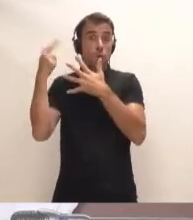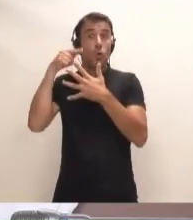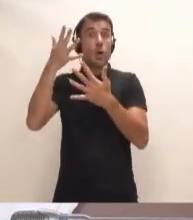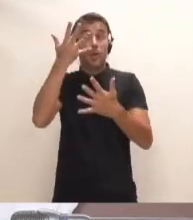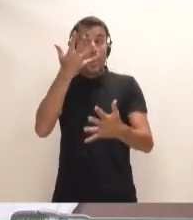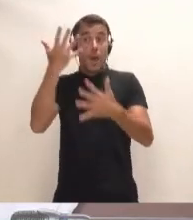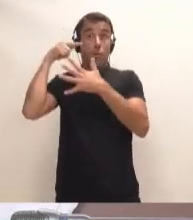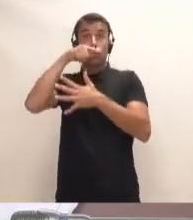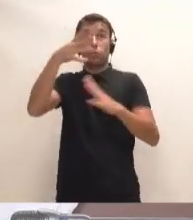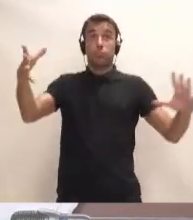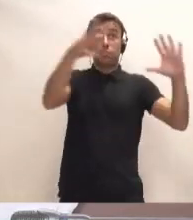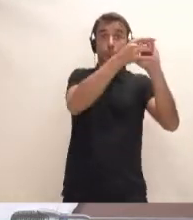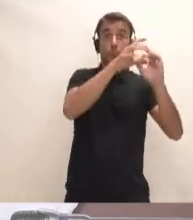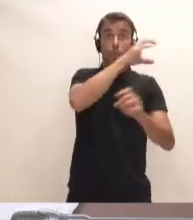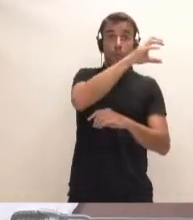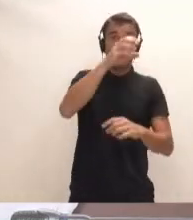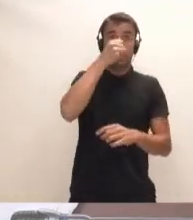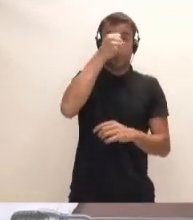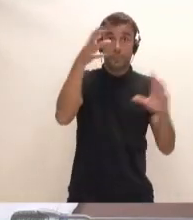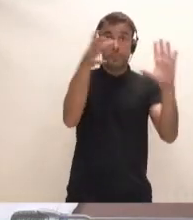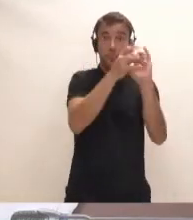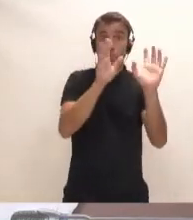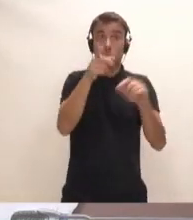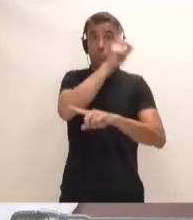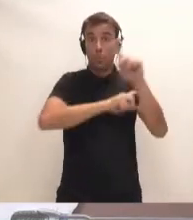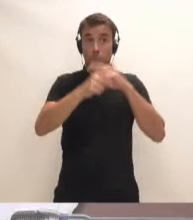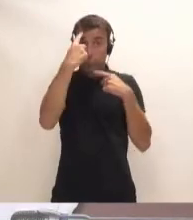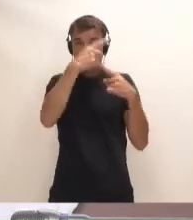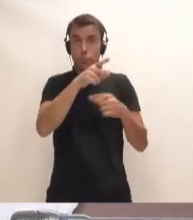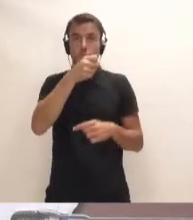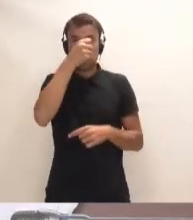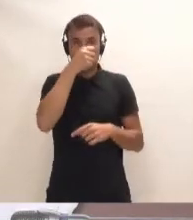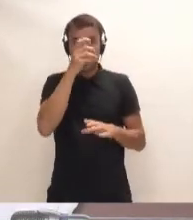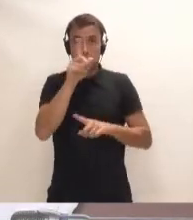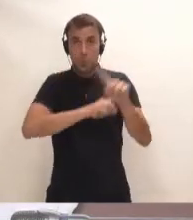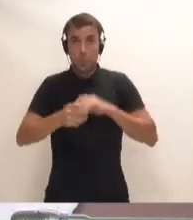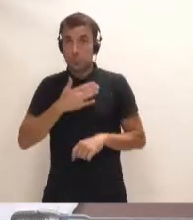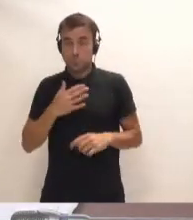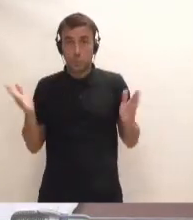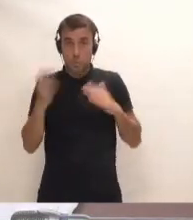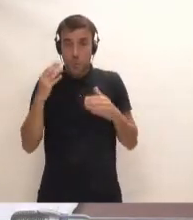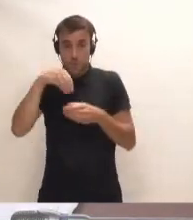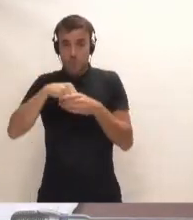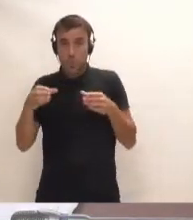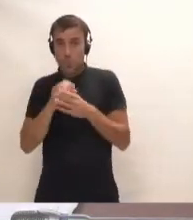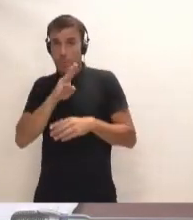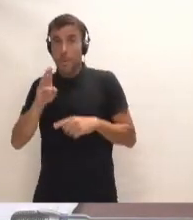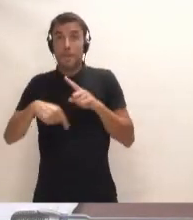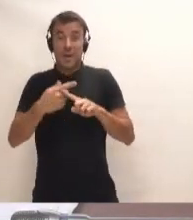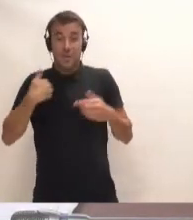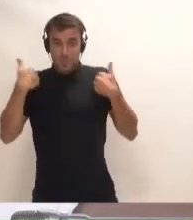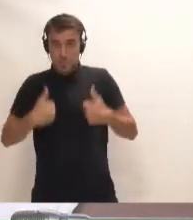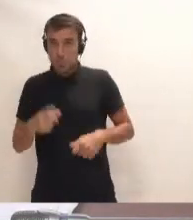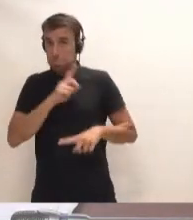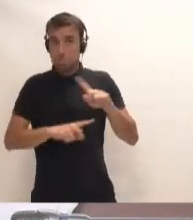mano con Coalición Canaria. Bueno, pues es un problema suyo y del Partido Socialista más que nuestro y del Partido Popular y mío en concreto.